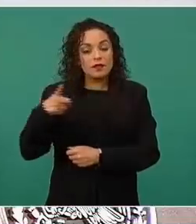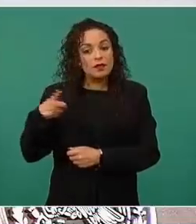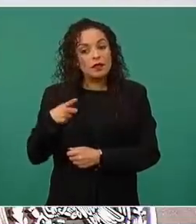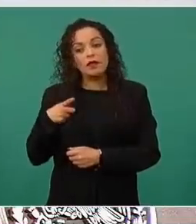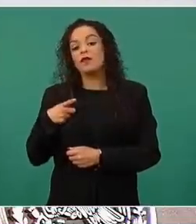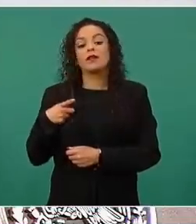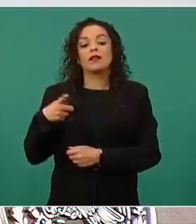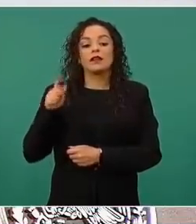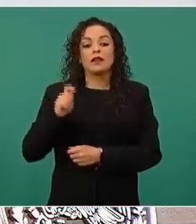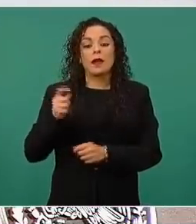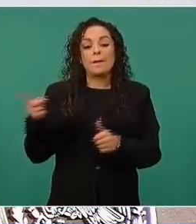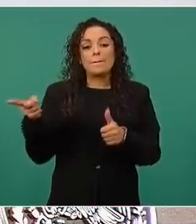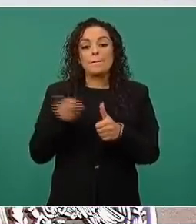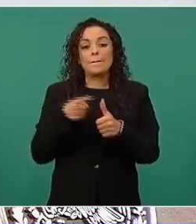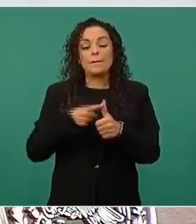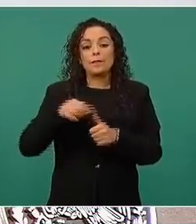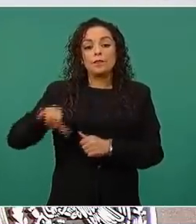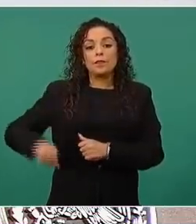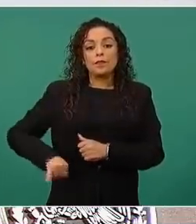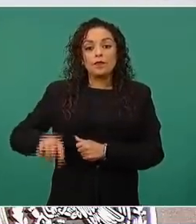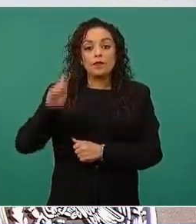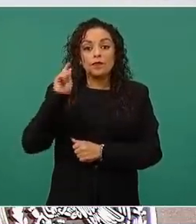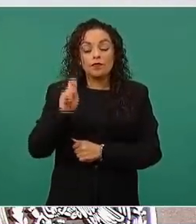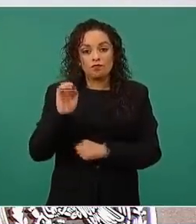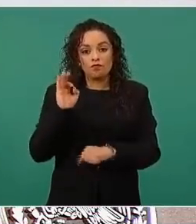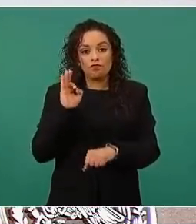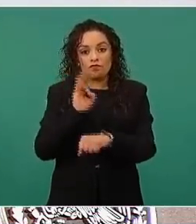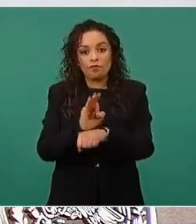el interés del pueblo, el interés de la nación.